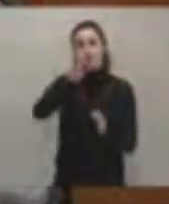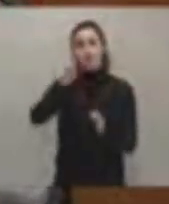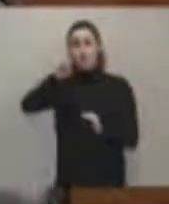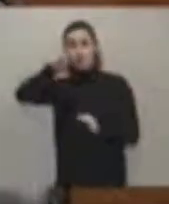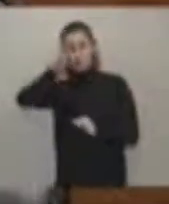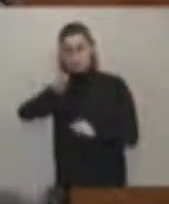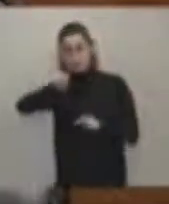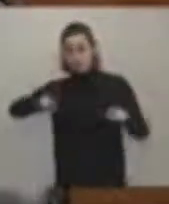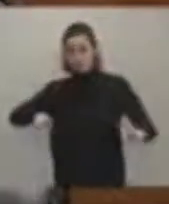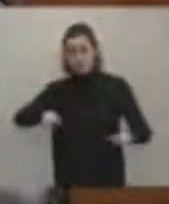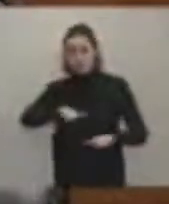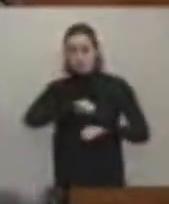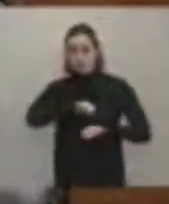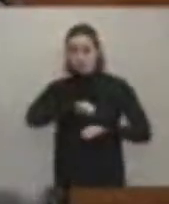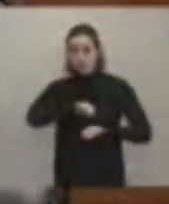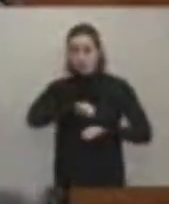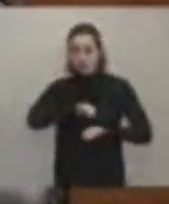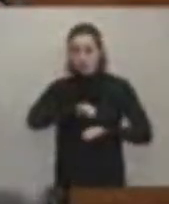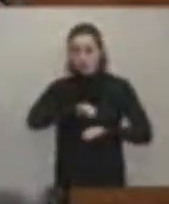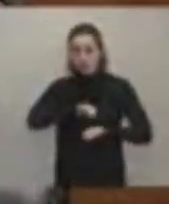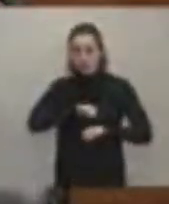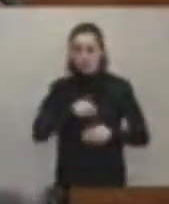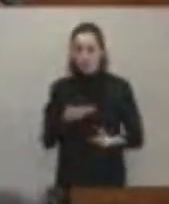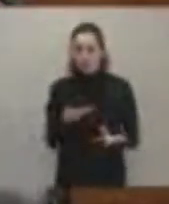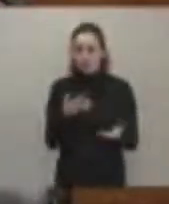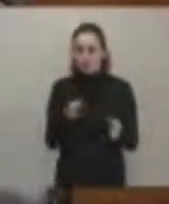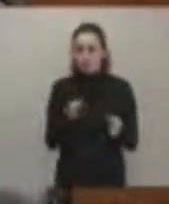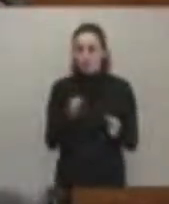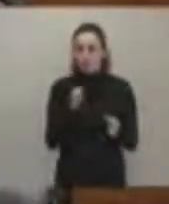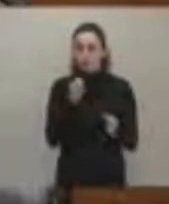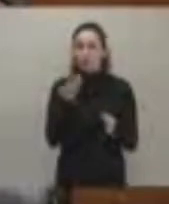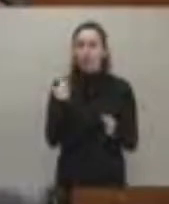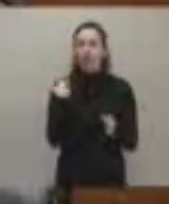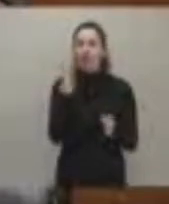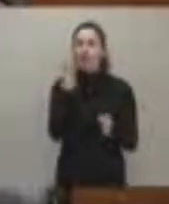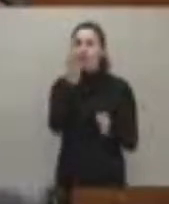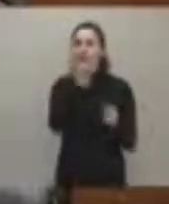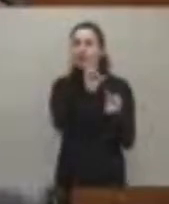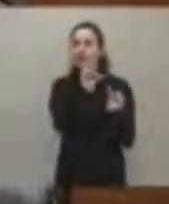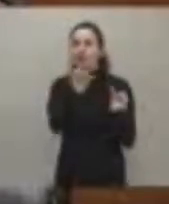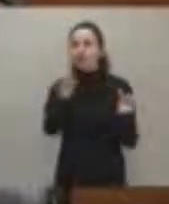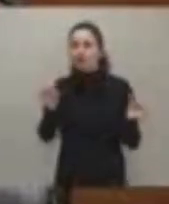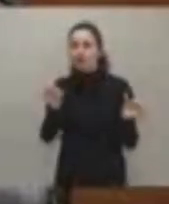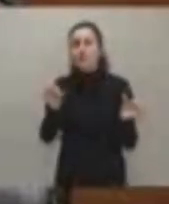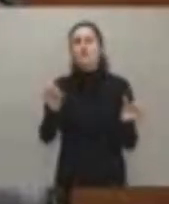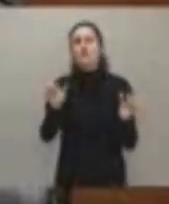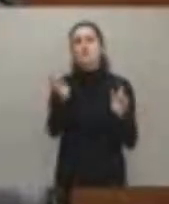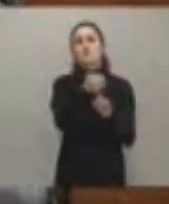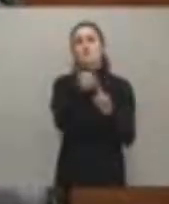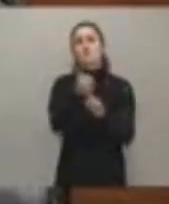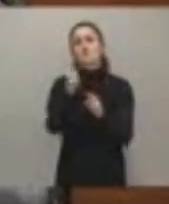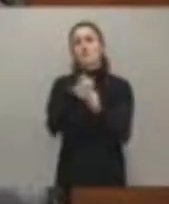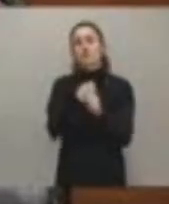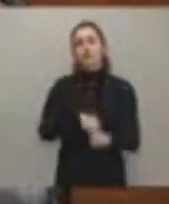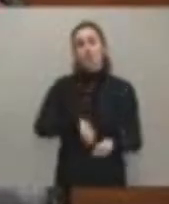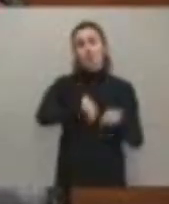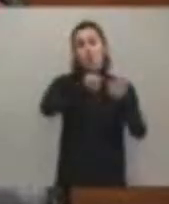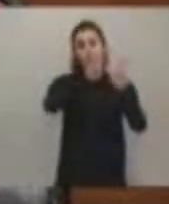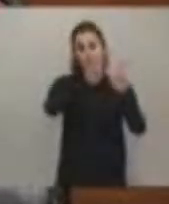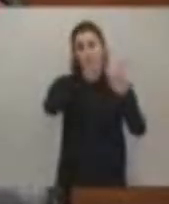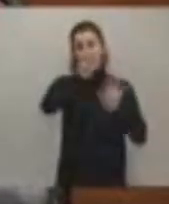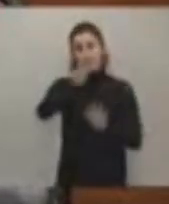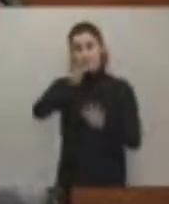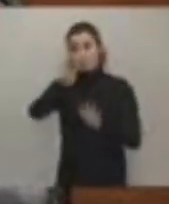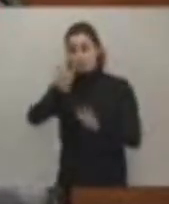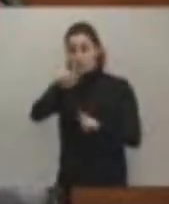asturianos en desempleo es que a lo largo de estos tres años han encontrado empleo 934